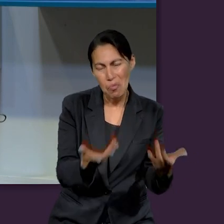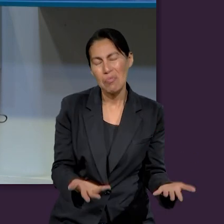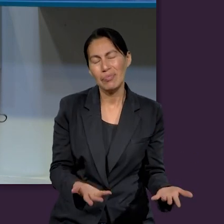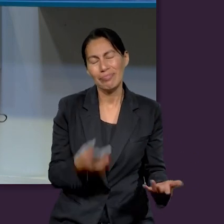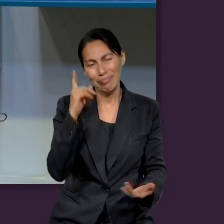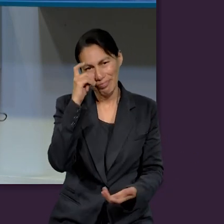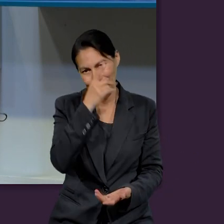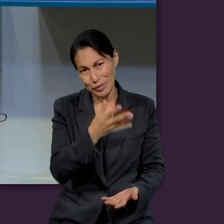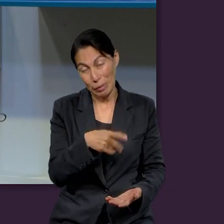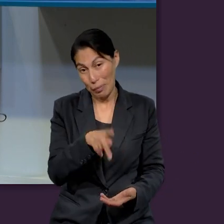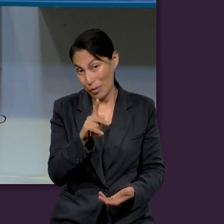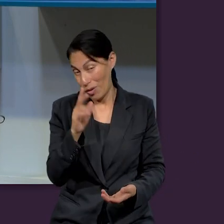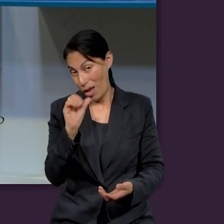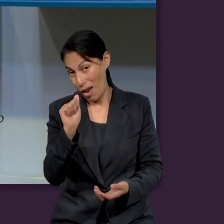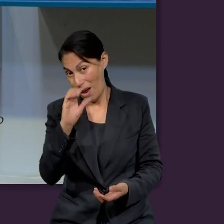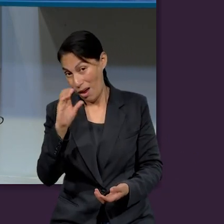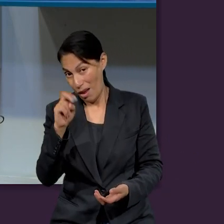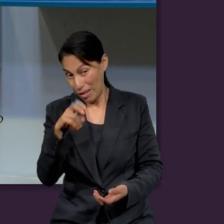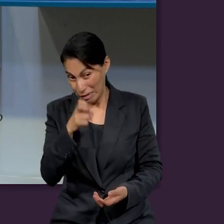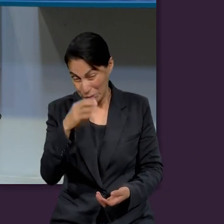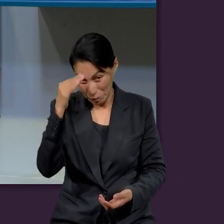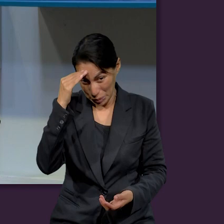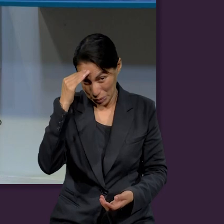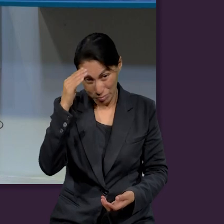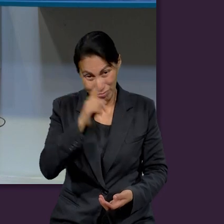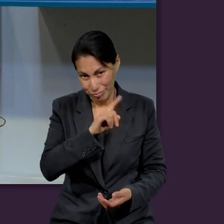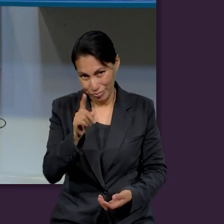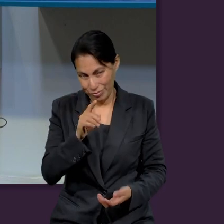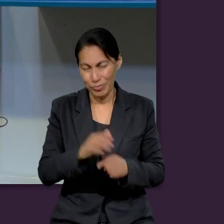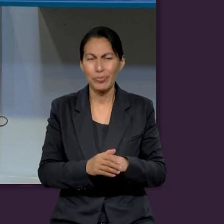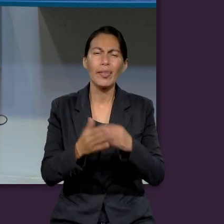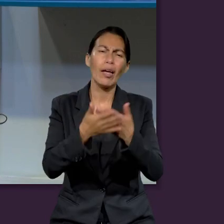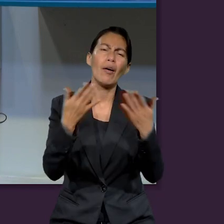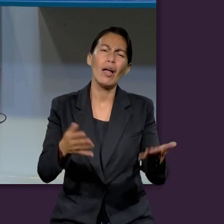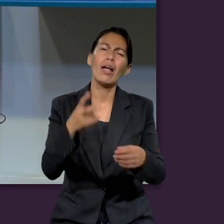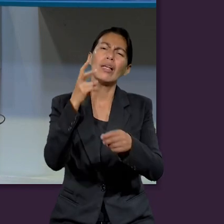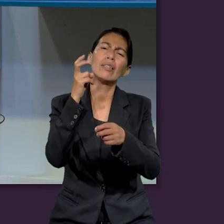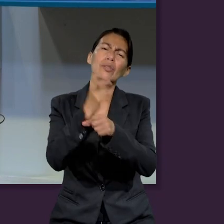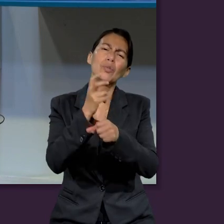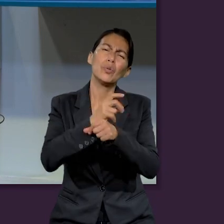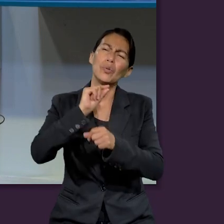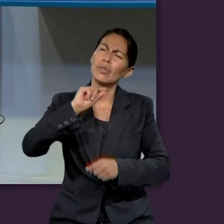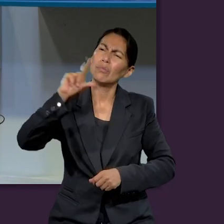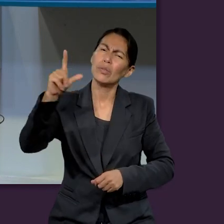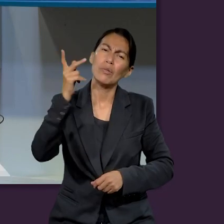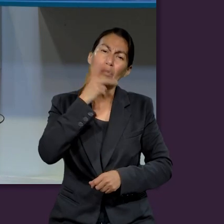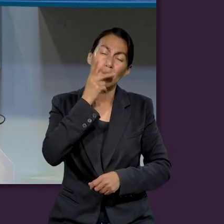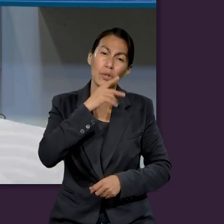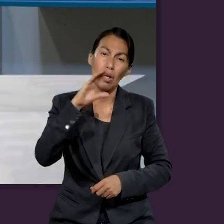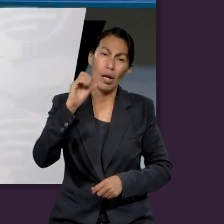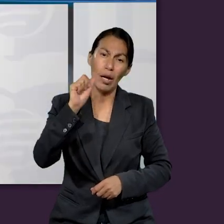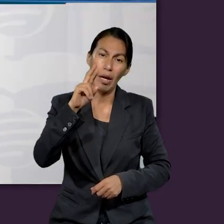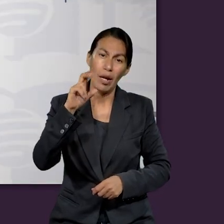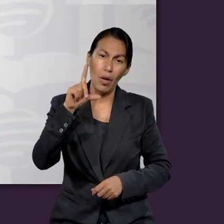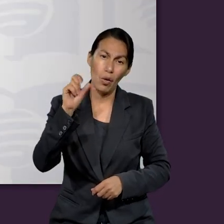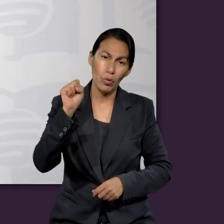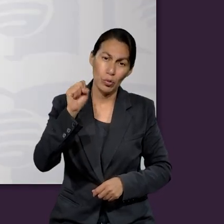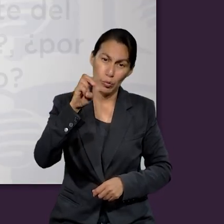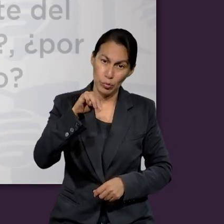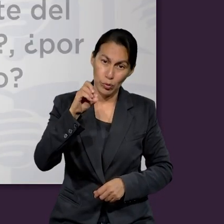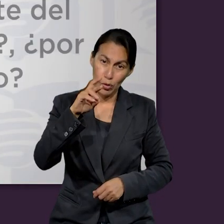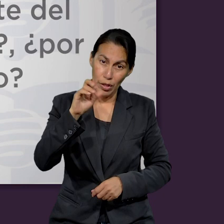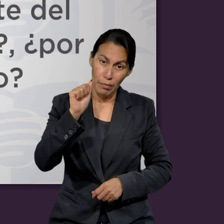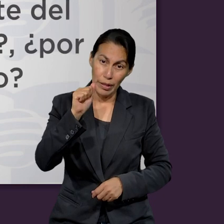experto, el pastor Carlos Mora. Pastor, después de leer Hechos de los Apóstoles